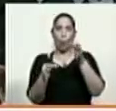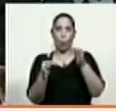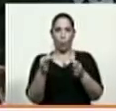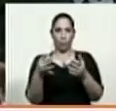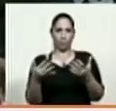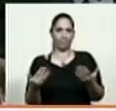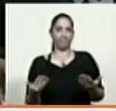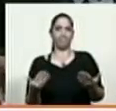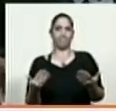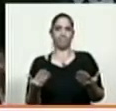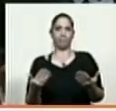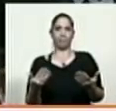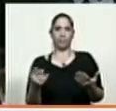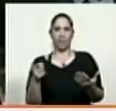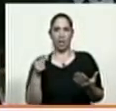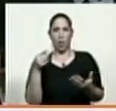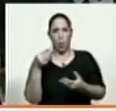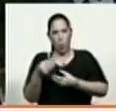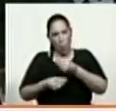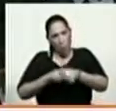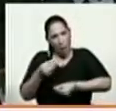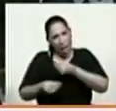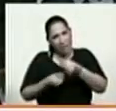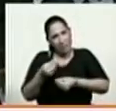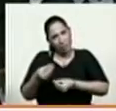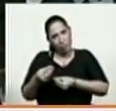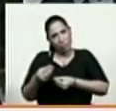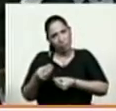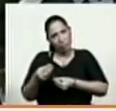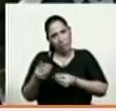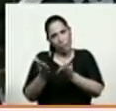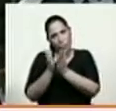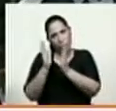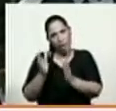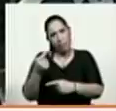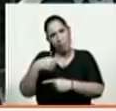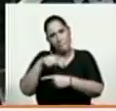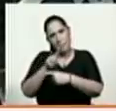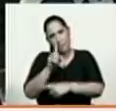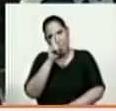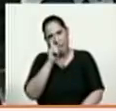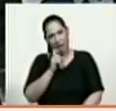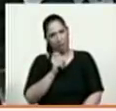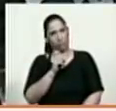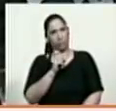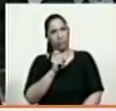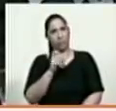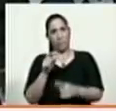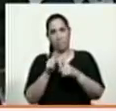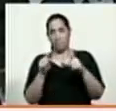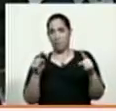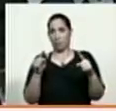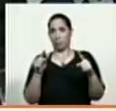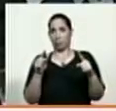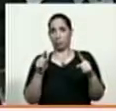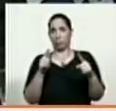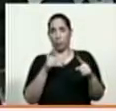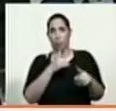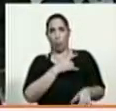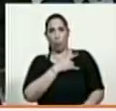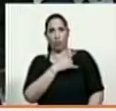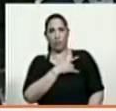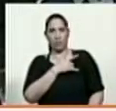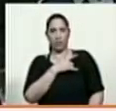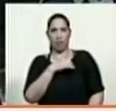lo habrá hecho un estudiante de primer año de derecho de una universidad fantasmagórica